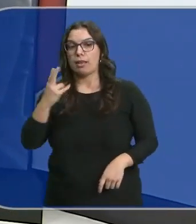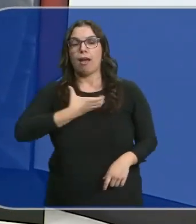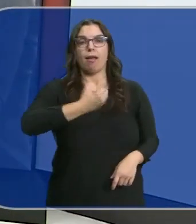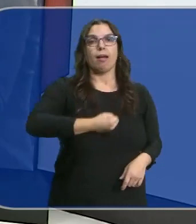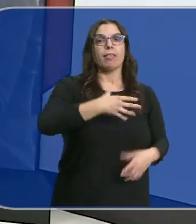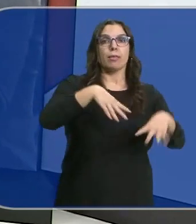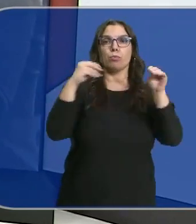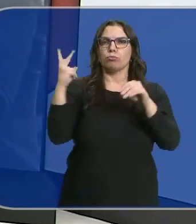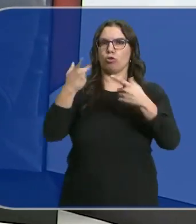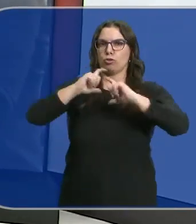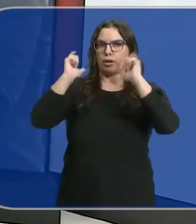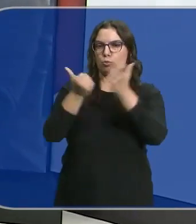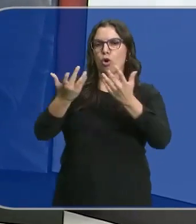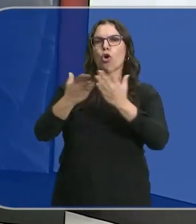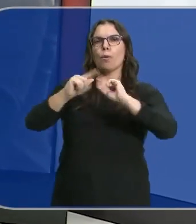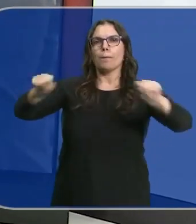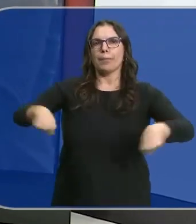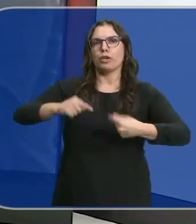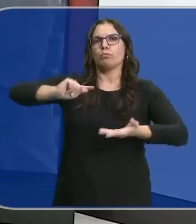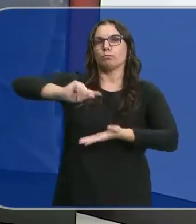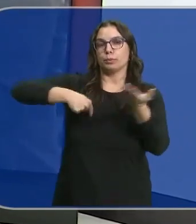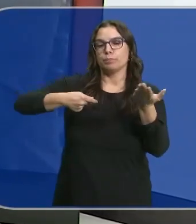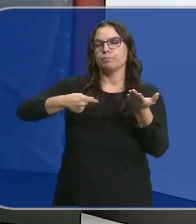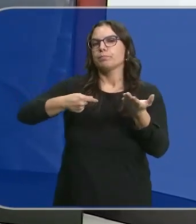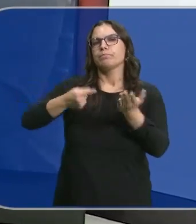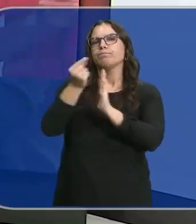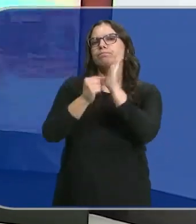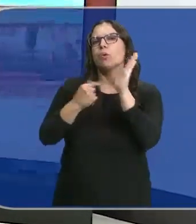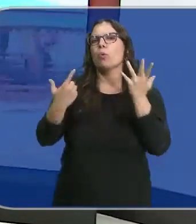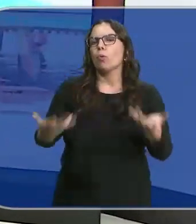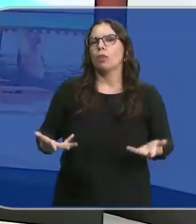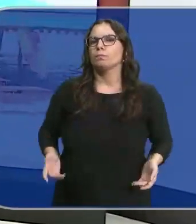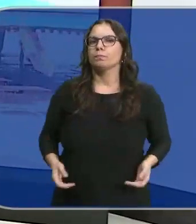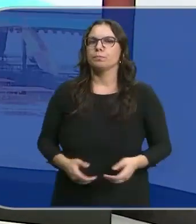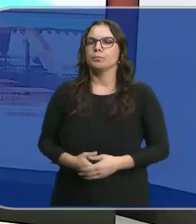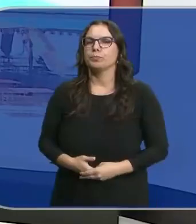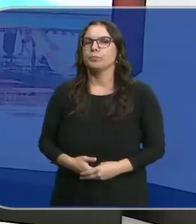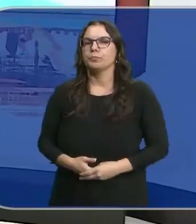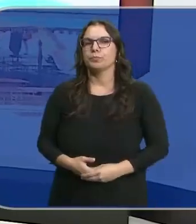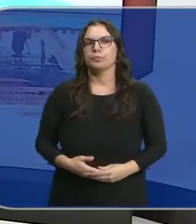Ayala. Los dos alcaldes han rubricado un convenio. ¿En qué se basa este documento? Luis Ángel Rozas.